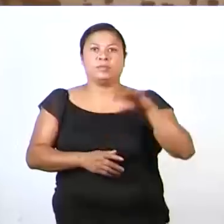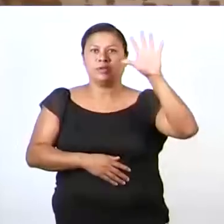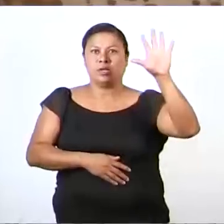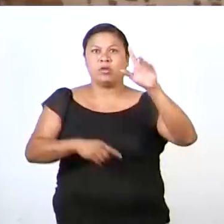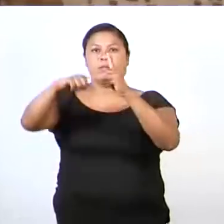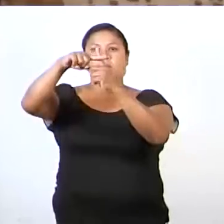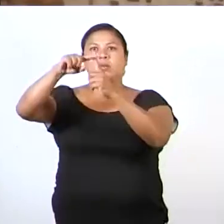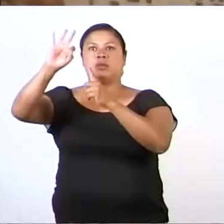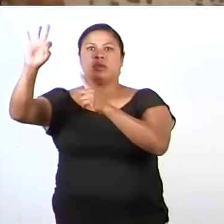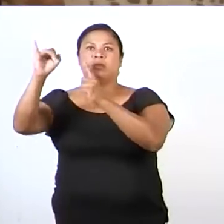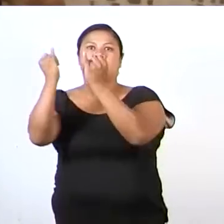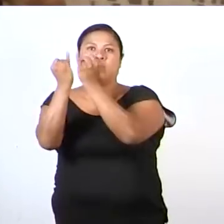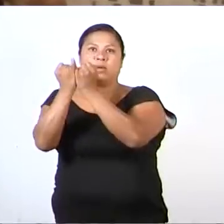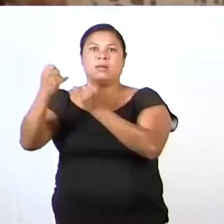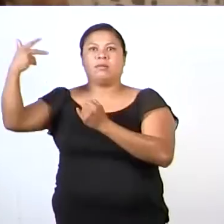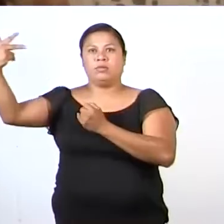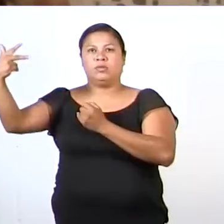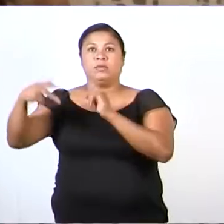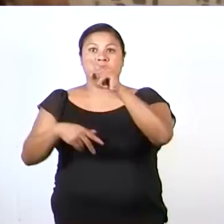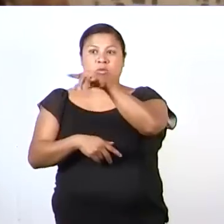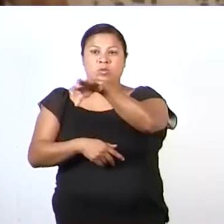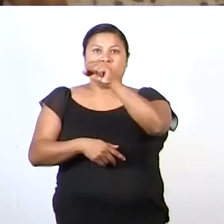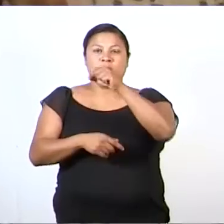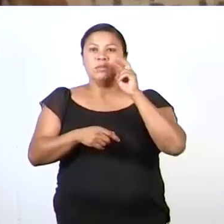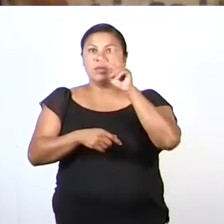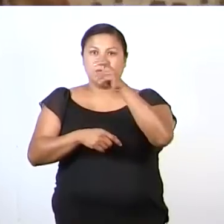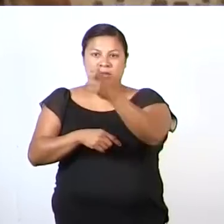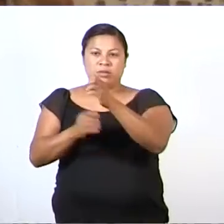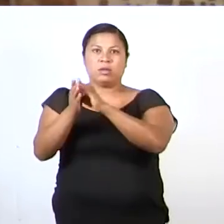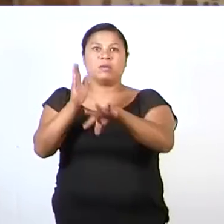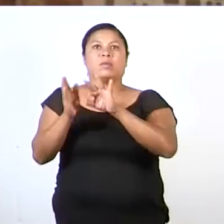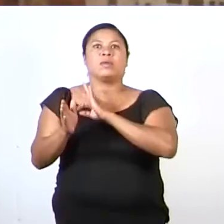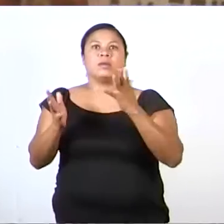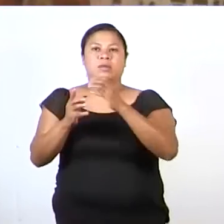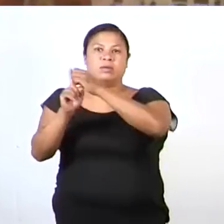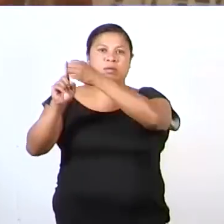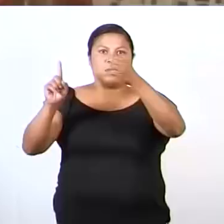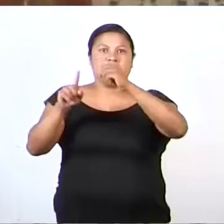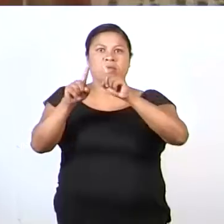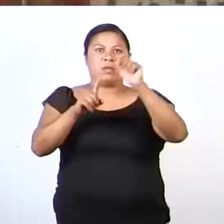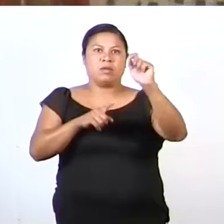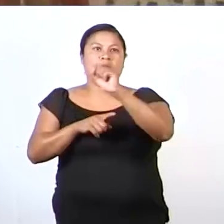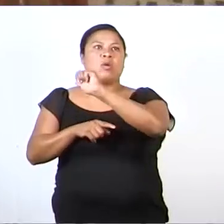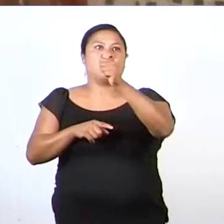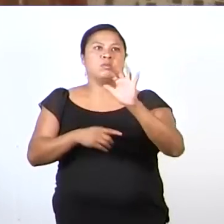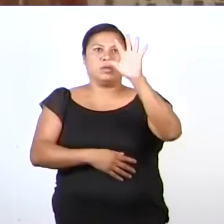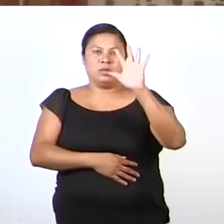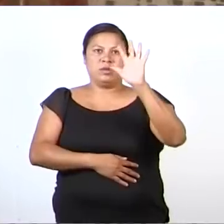ejemplo se puede representar con números de la siguiente manera. Cinco más tres es igual a ocho.